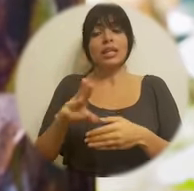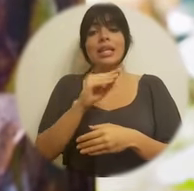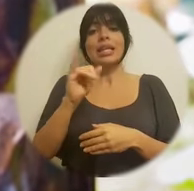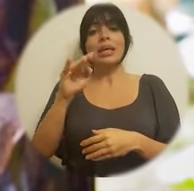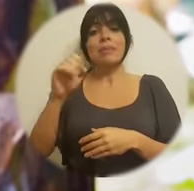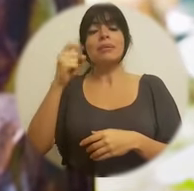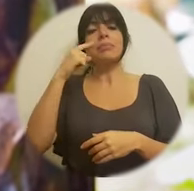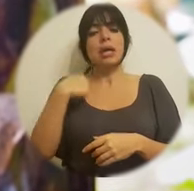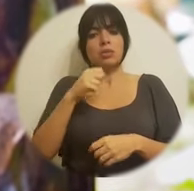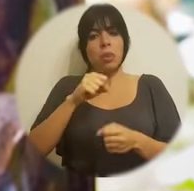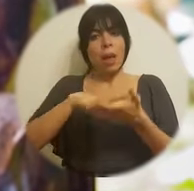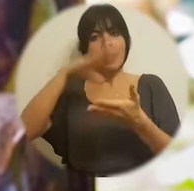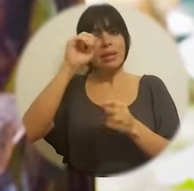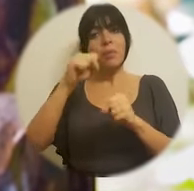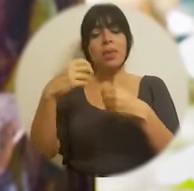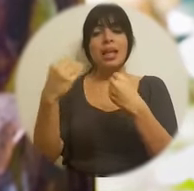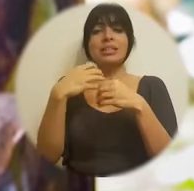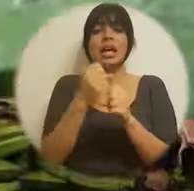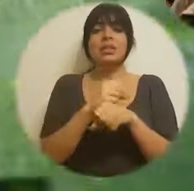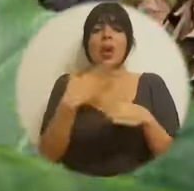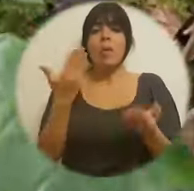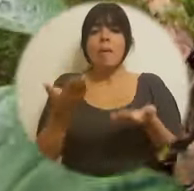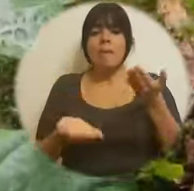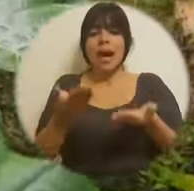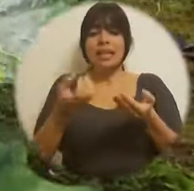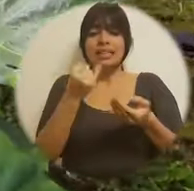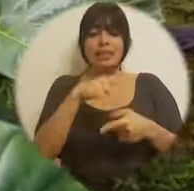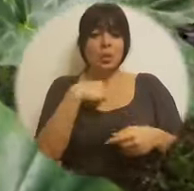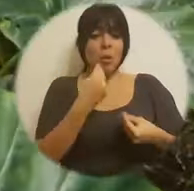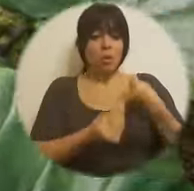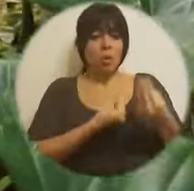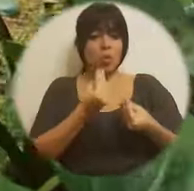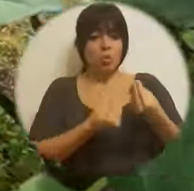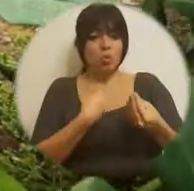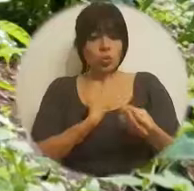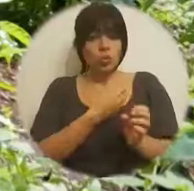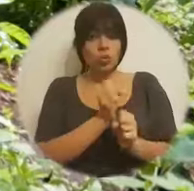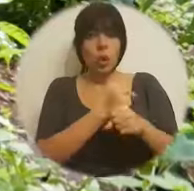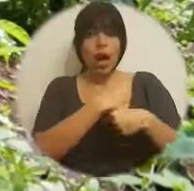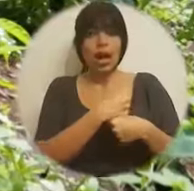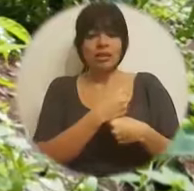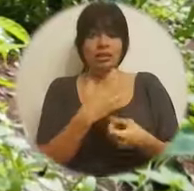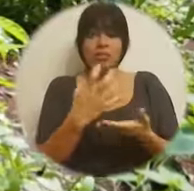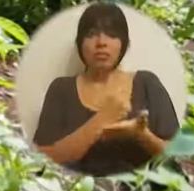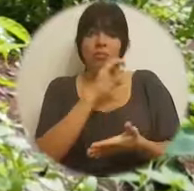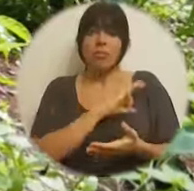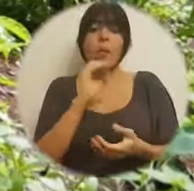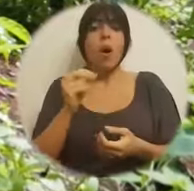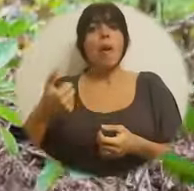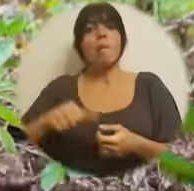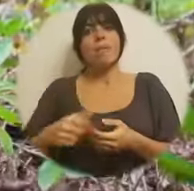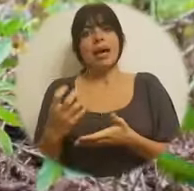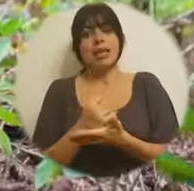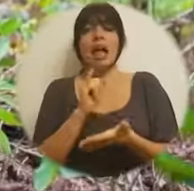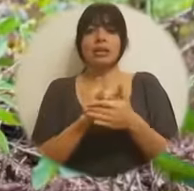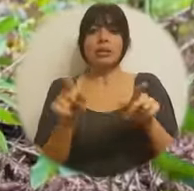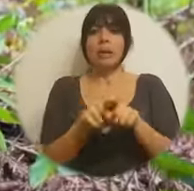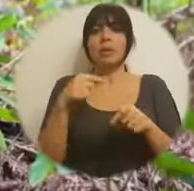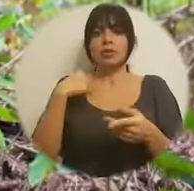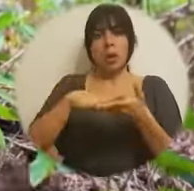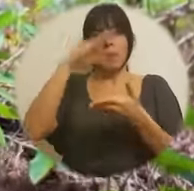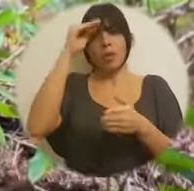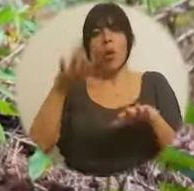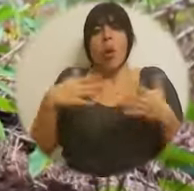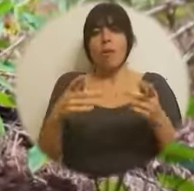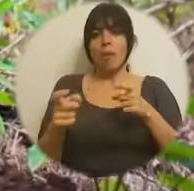UCR y FIDEIMAS para aprender o para que me enseñaran a hacer un balance, a ver si los productos que uno genera le dan ganancias o pérdidas. Eso lo aprendí